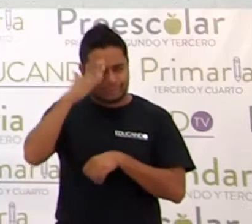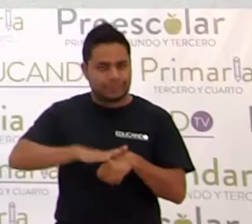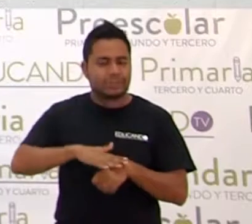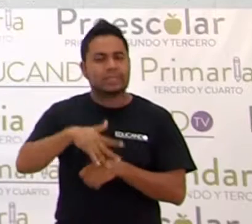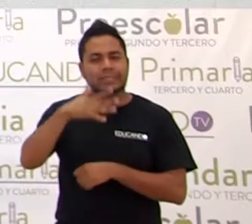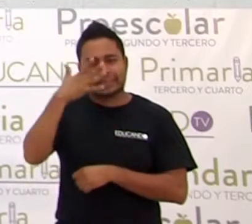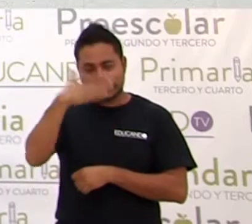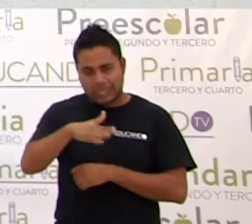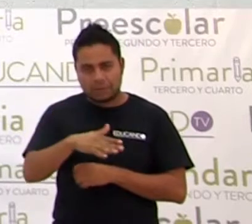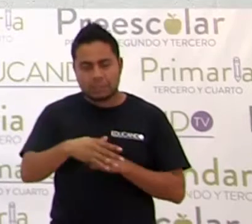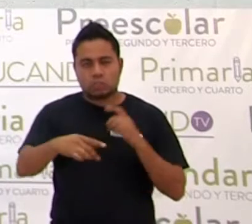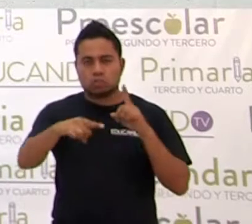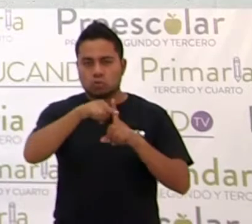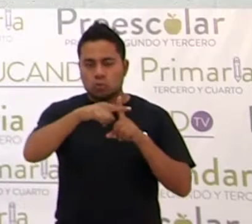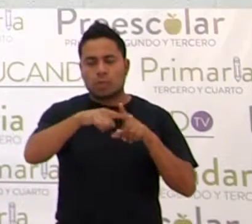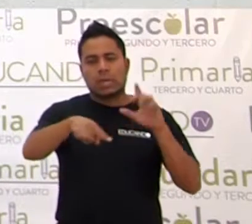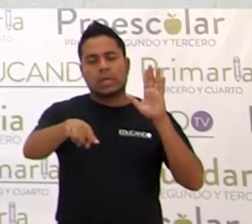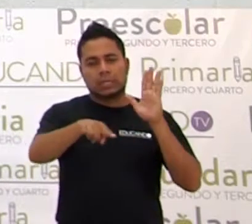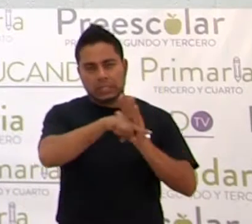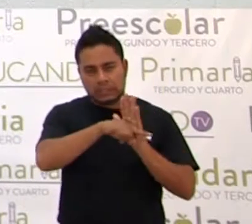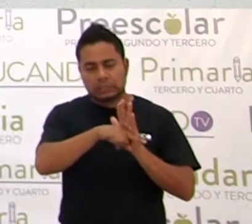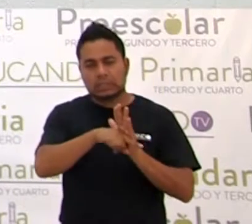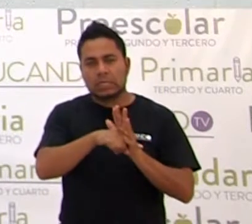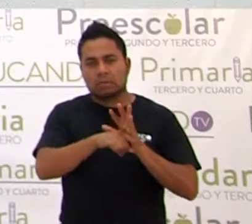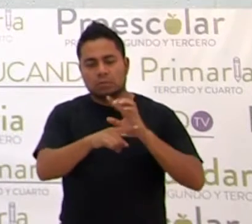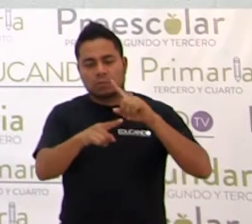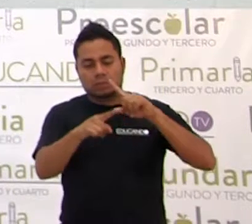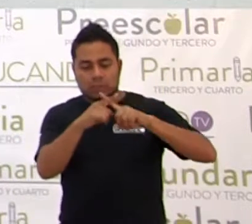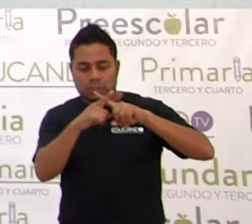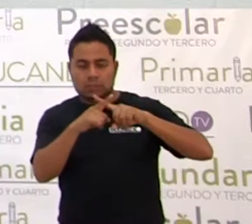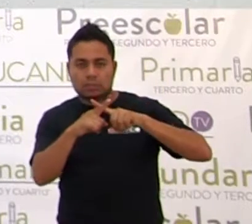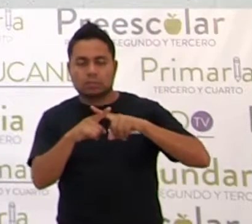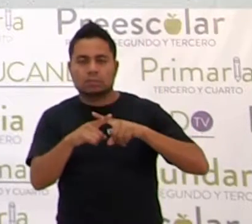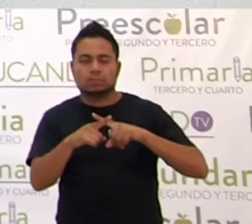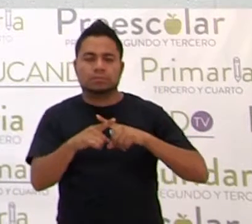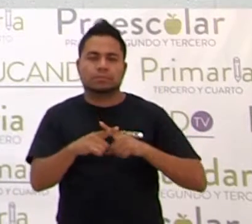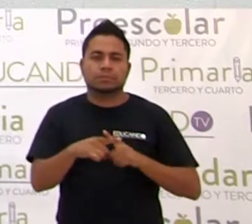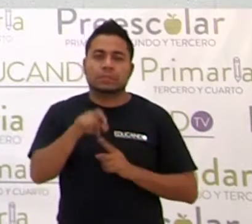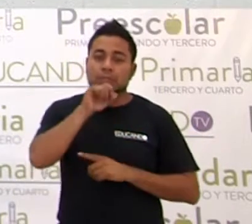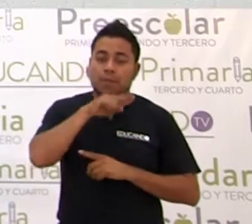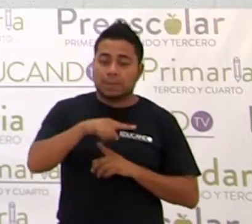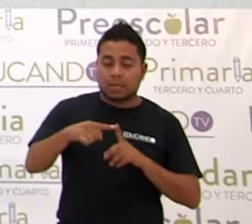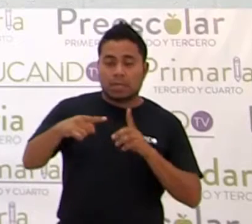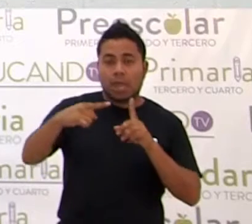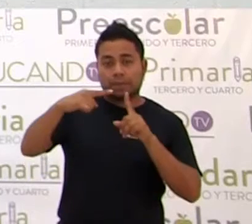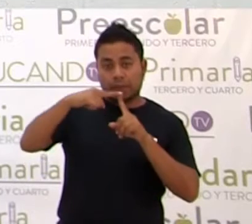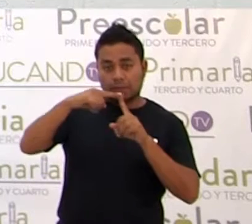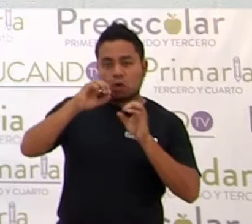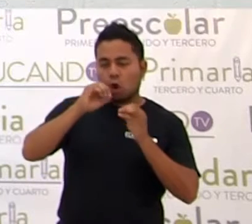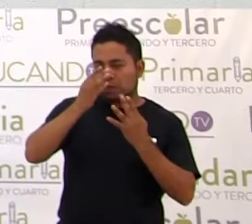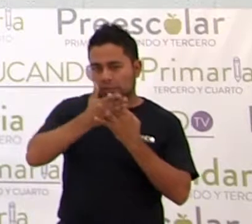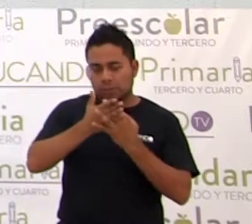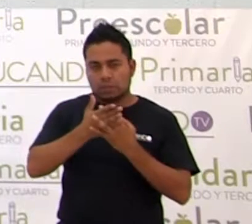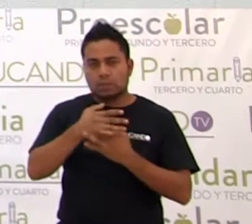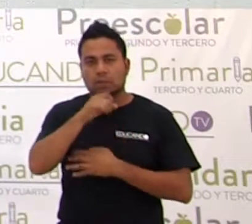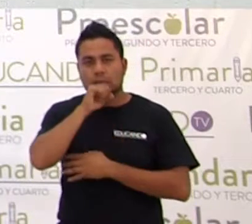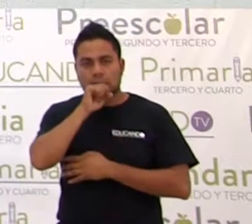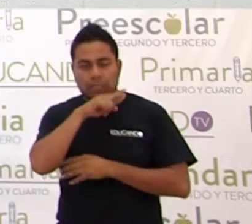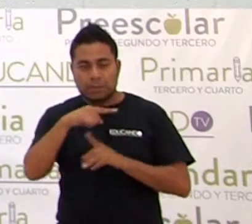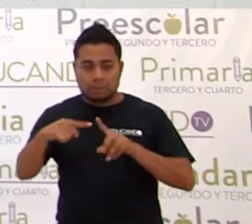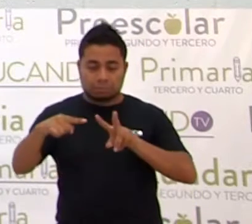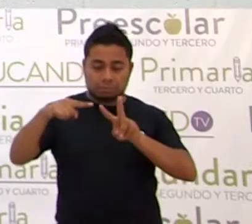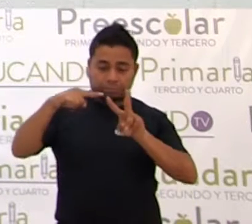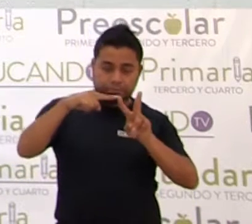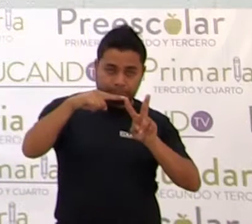¿Sí? La suma, la resta, la multiplicación, la división, la radicación,